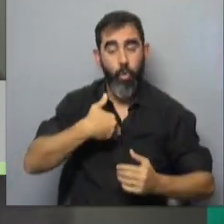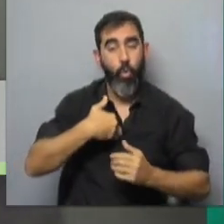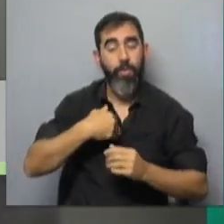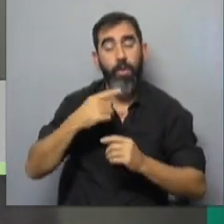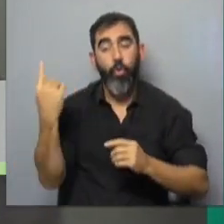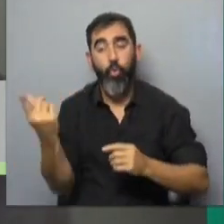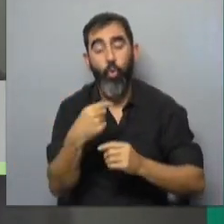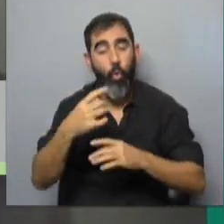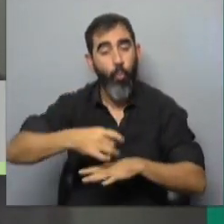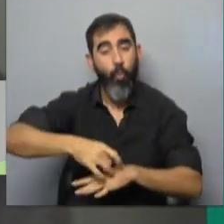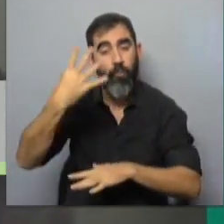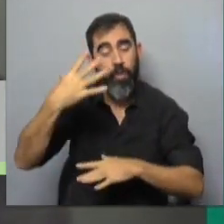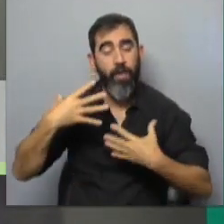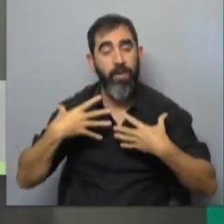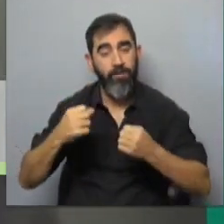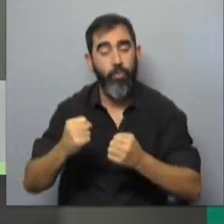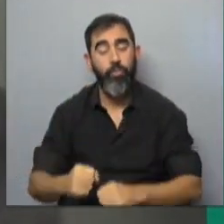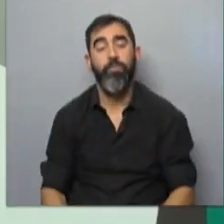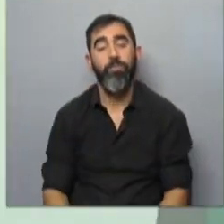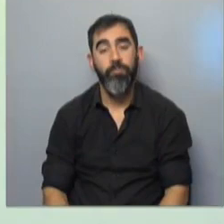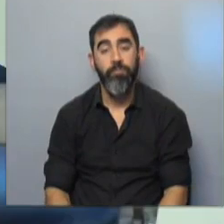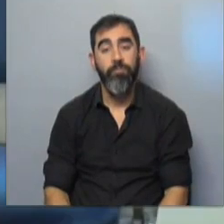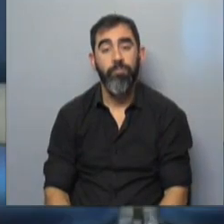las y los profesionales del sector.